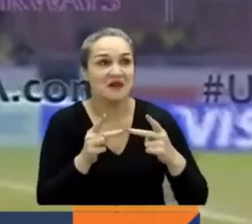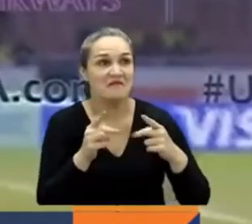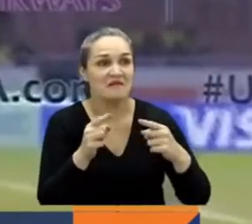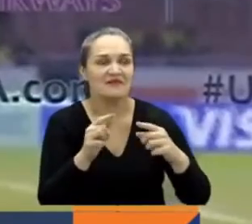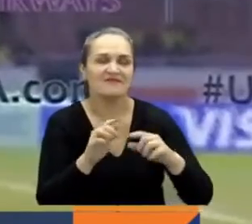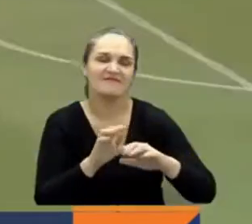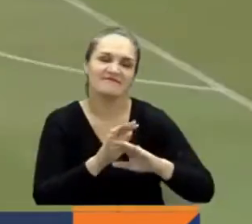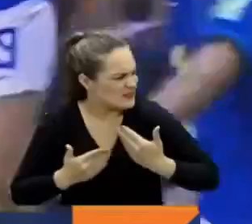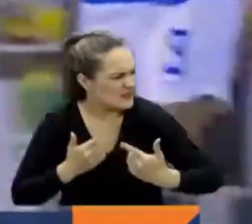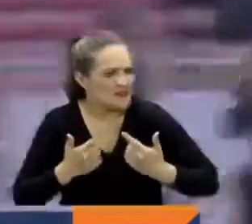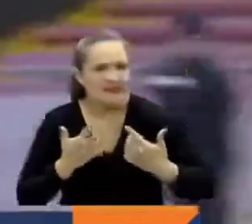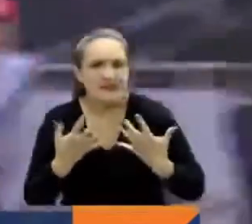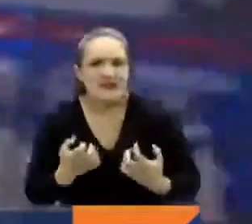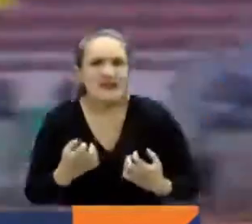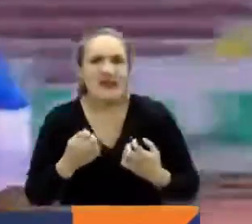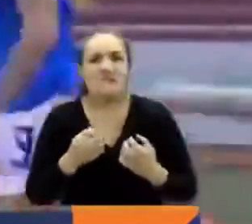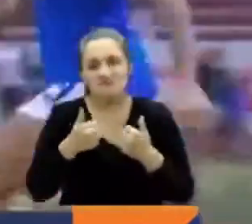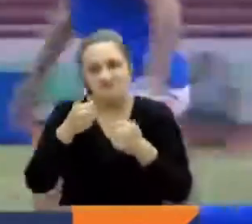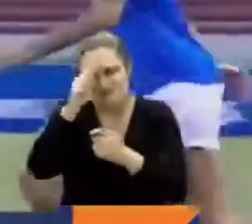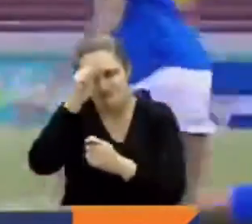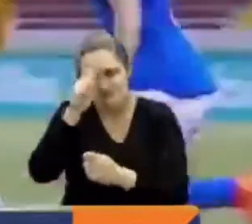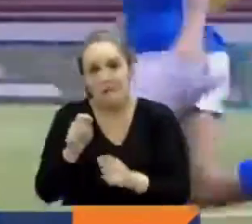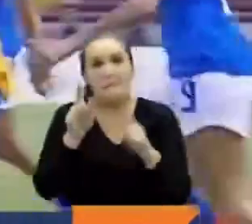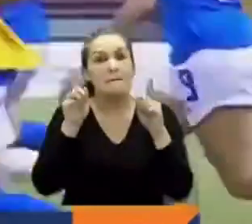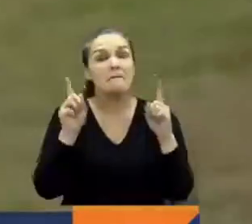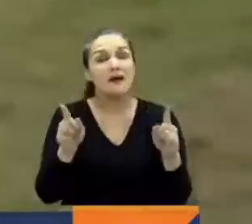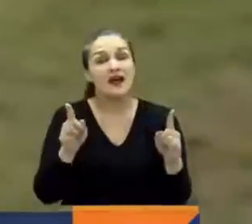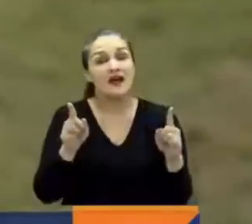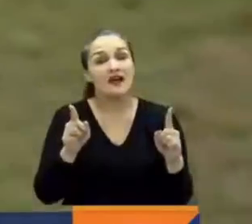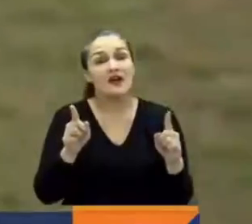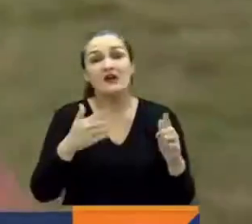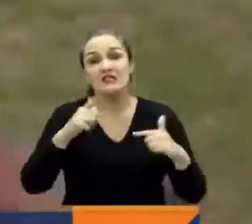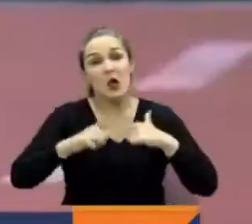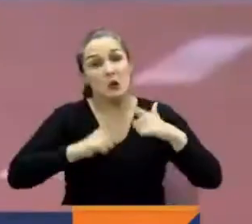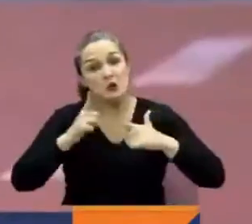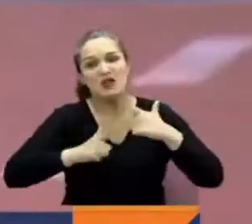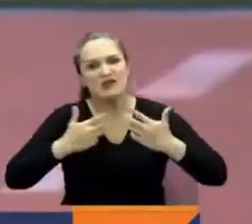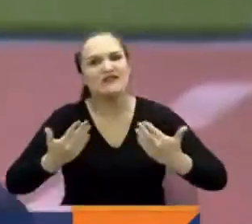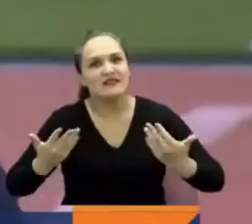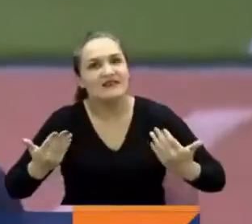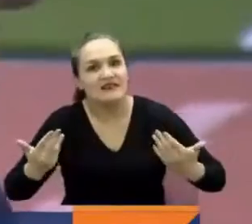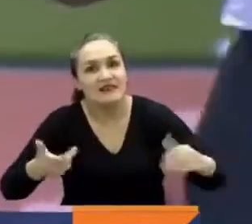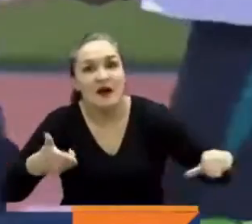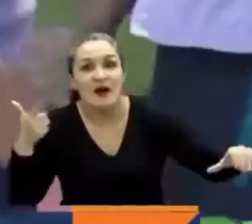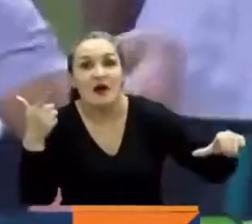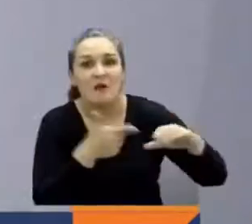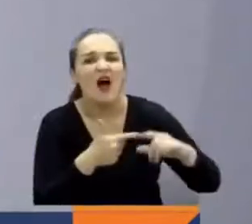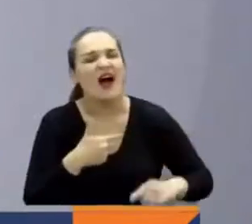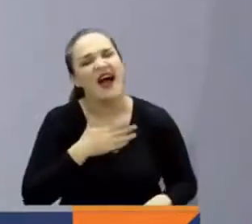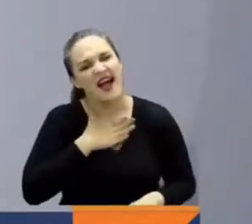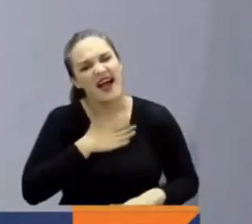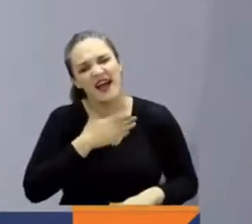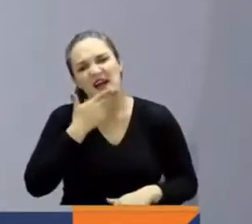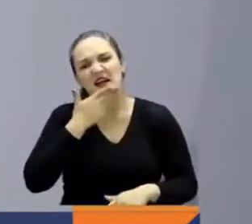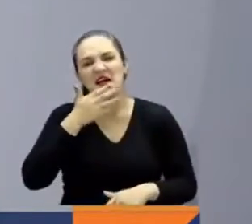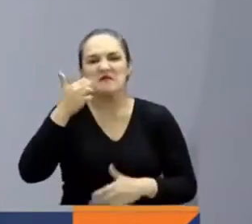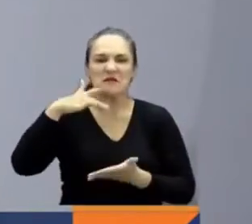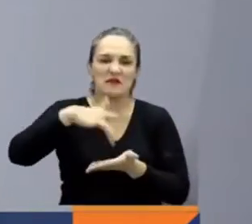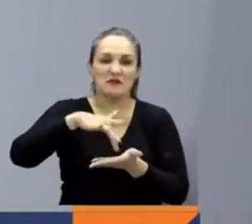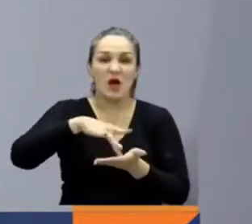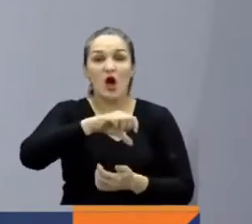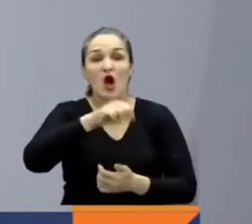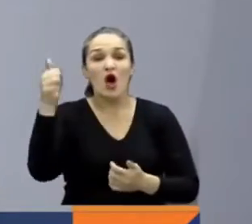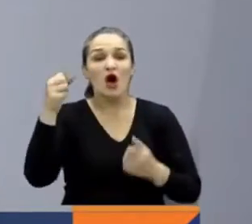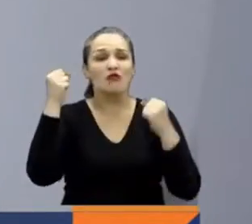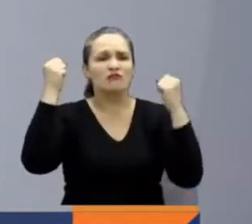bueno, pero ese es el fútbol. Pero para cambiar la historia, hay que ganarle a las mejores, porque mientras nosotros nos conformamos con solo asistir, otros